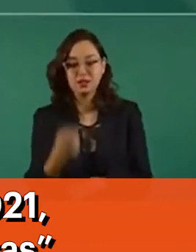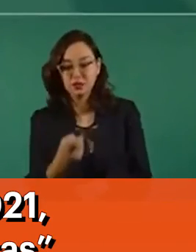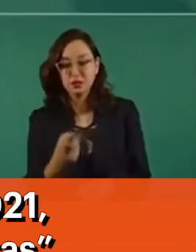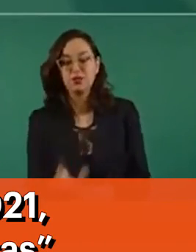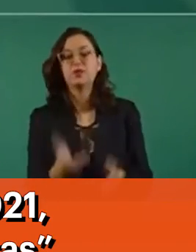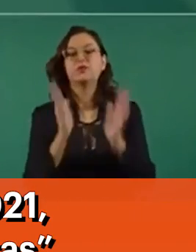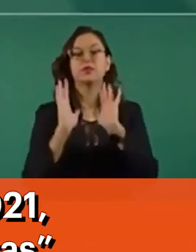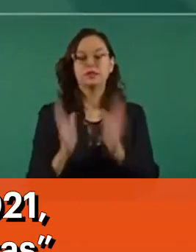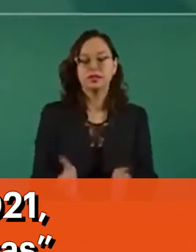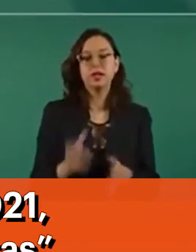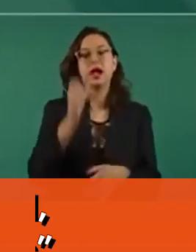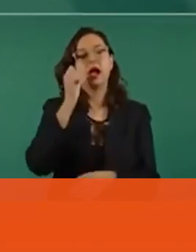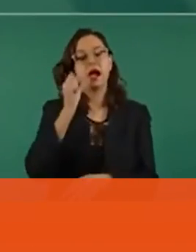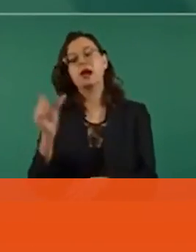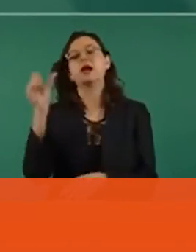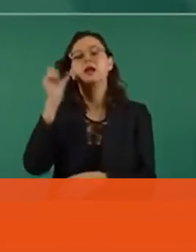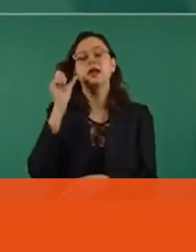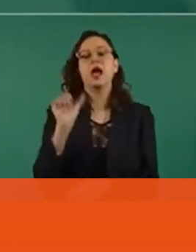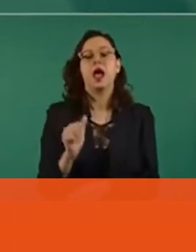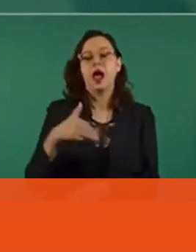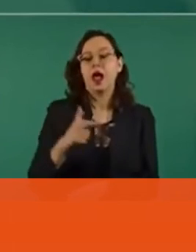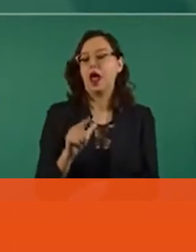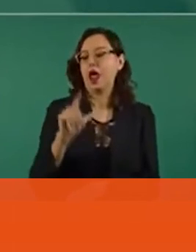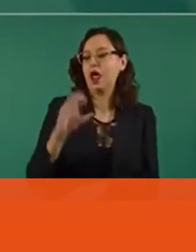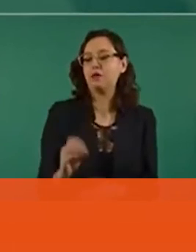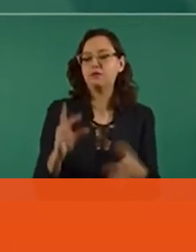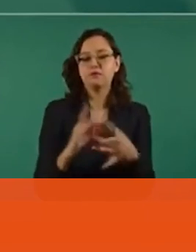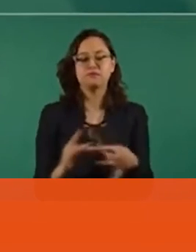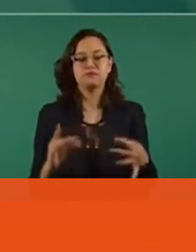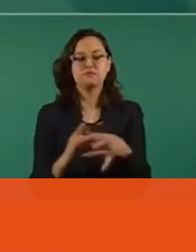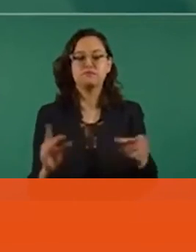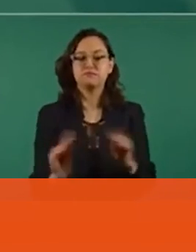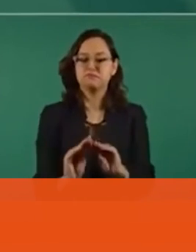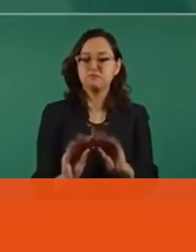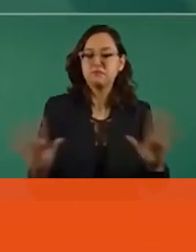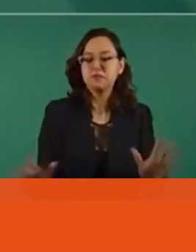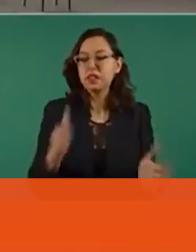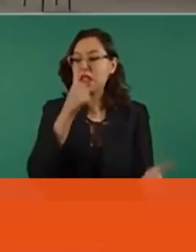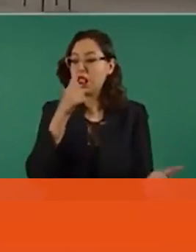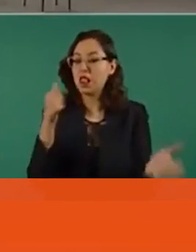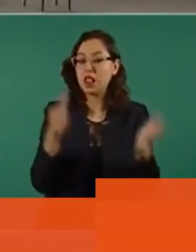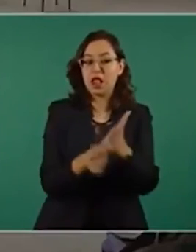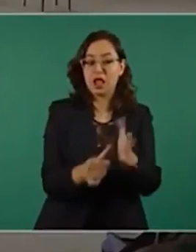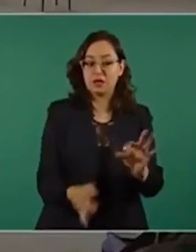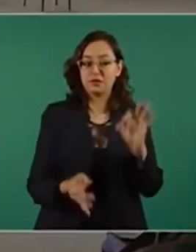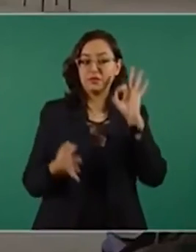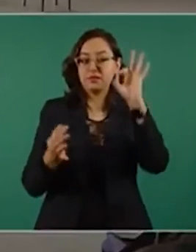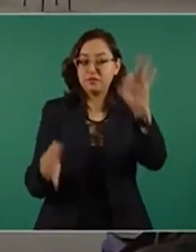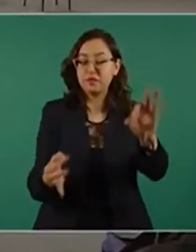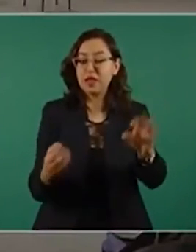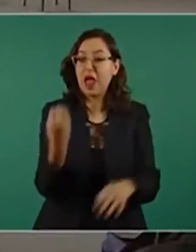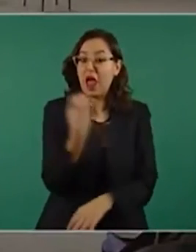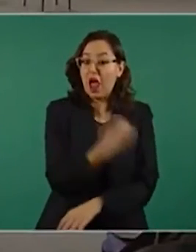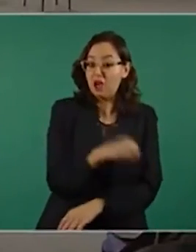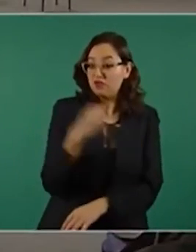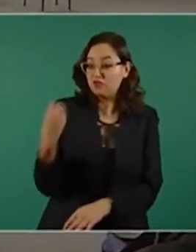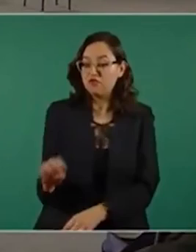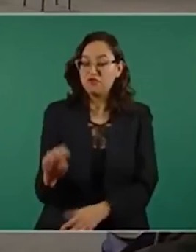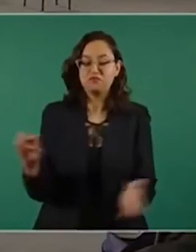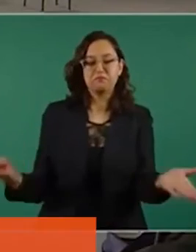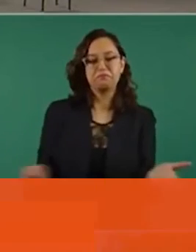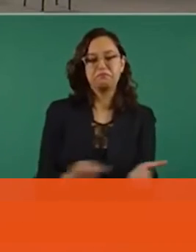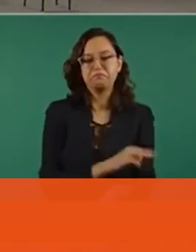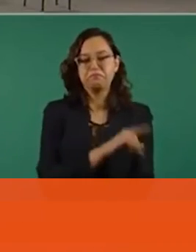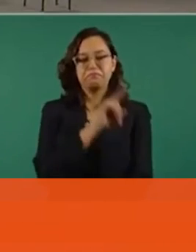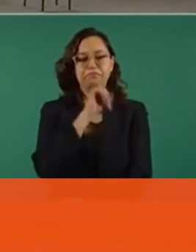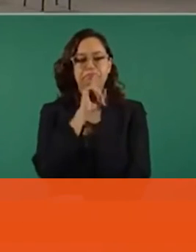aclaró el presidente de la República, Andrés Manuel López Obrador, quien precisó que no se pedirá ninguna carta responsiva a